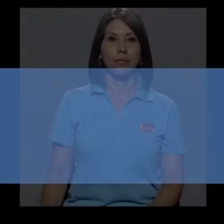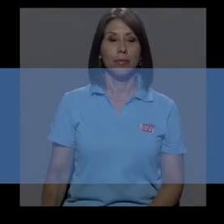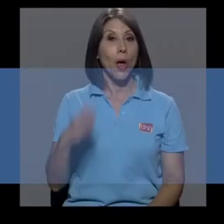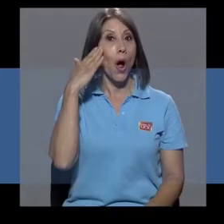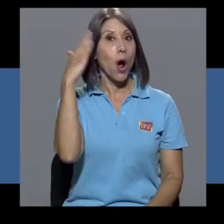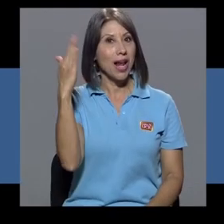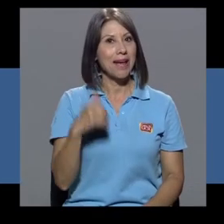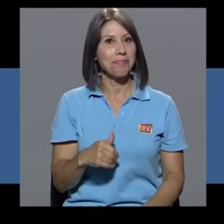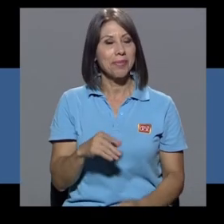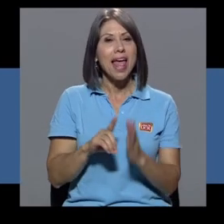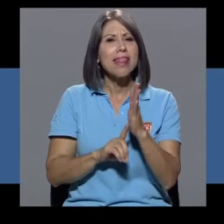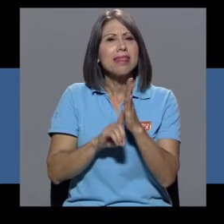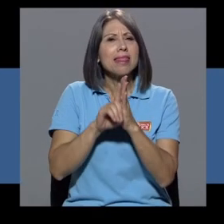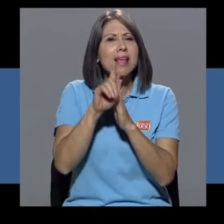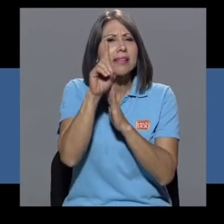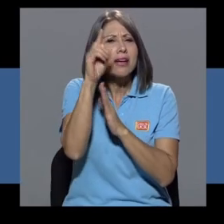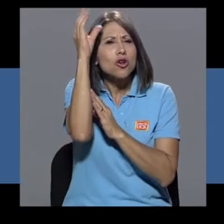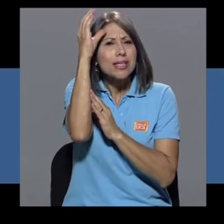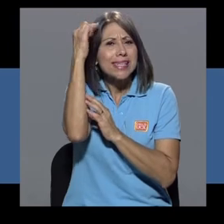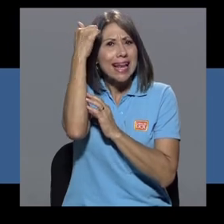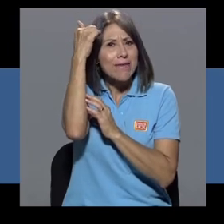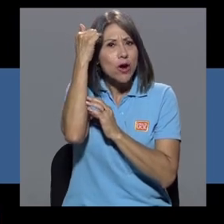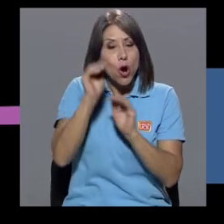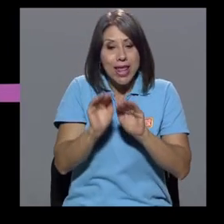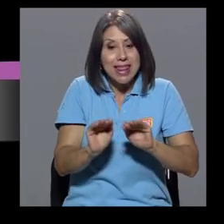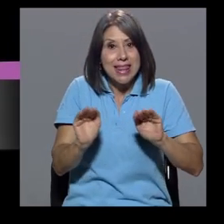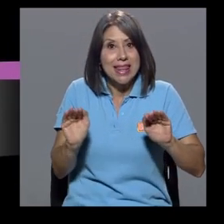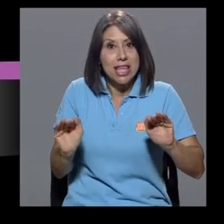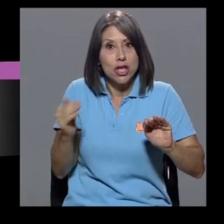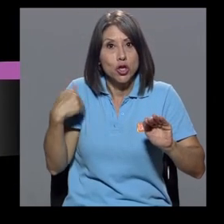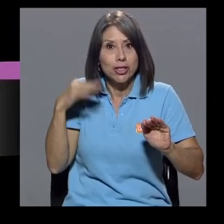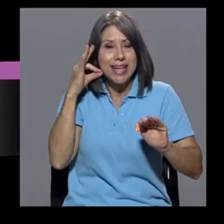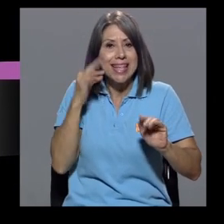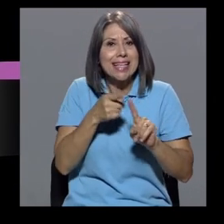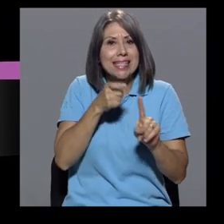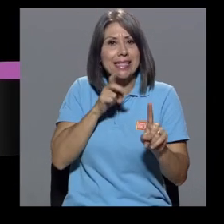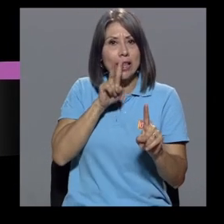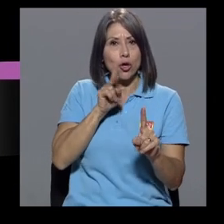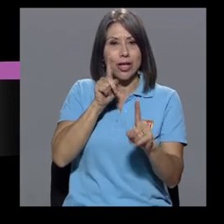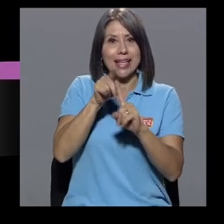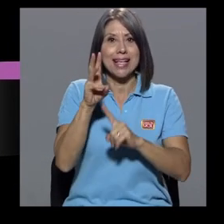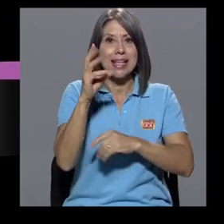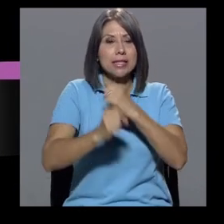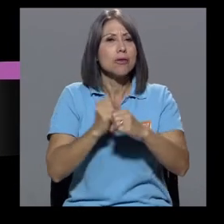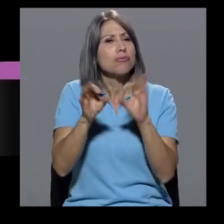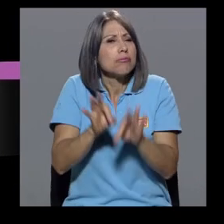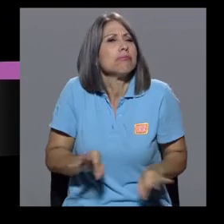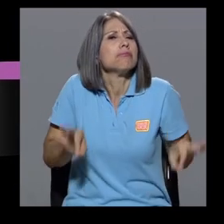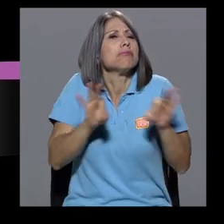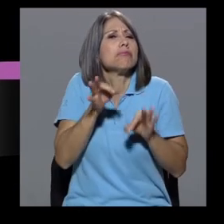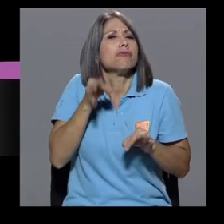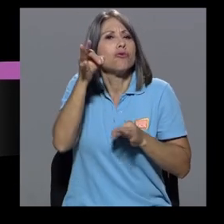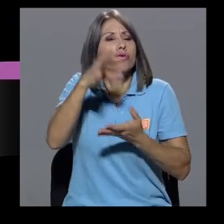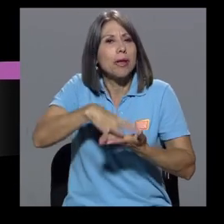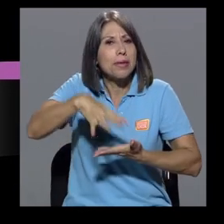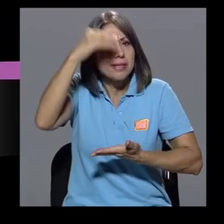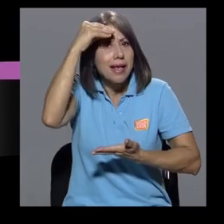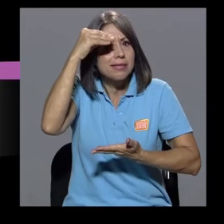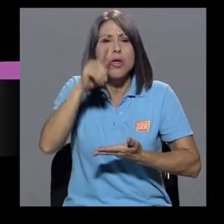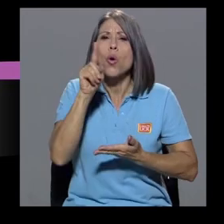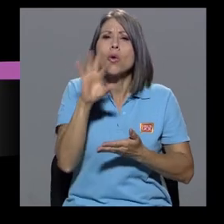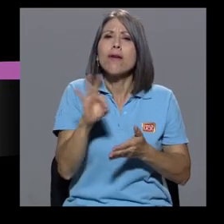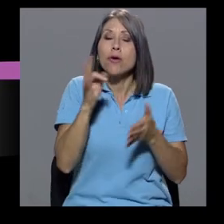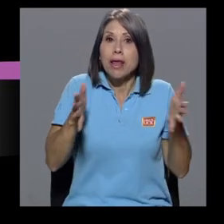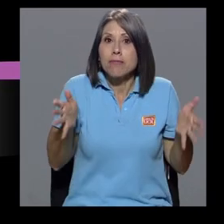Hola, el desarrollo del cerebro en los niños y niñas de 2 a 6 años es muy importante para futuros aprendizajes. Una manera de